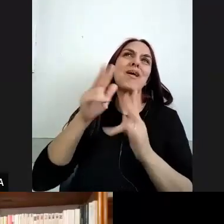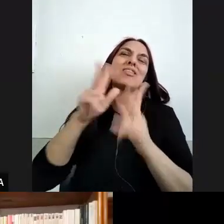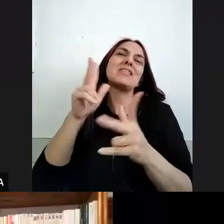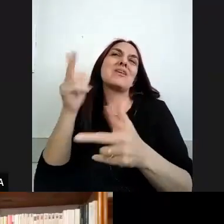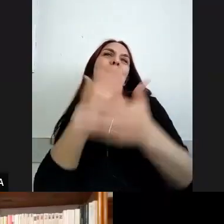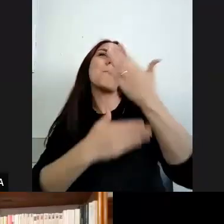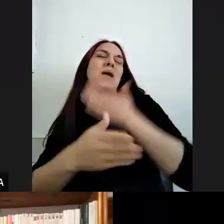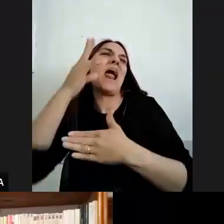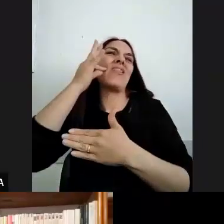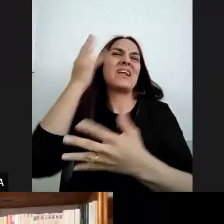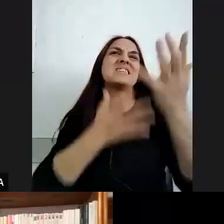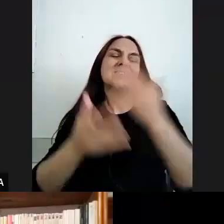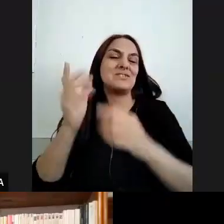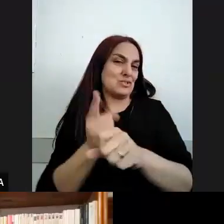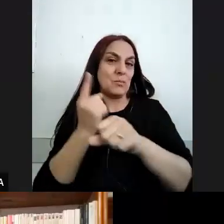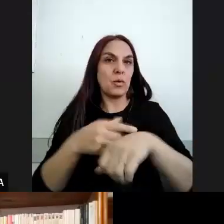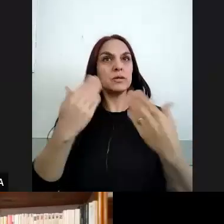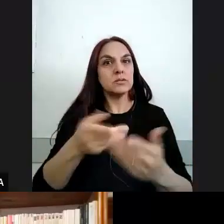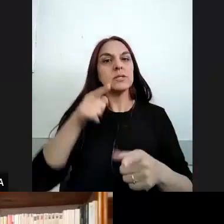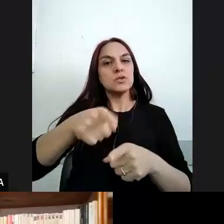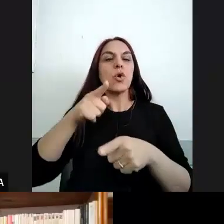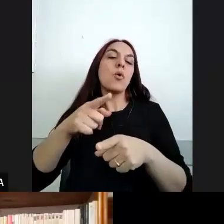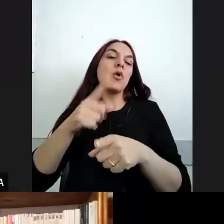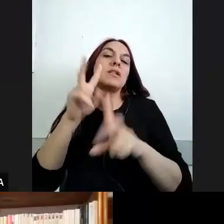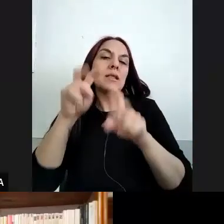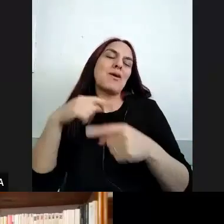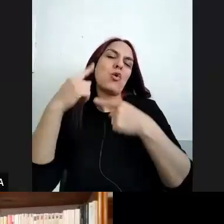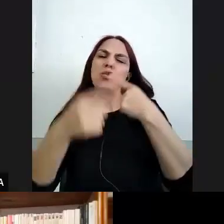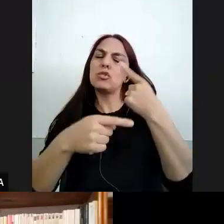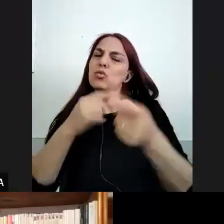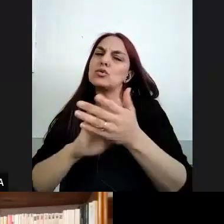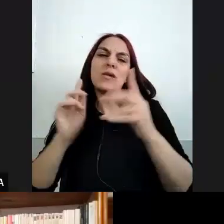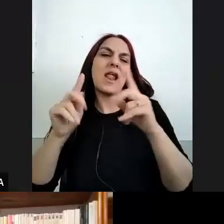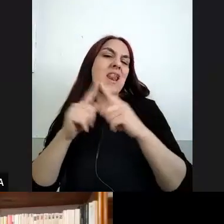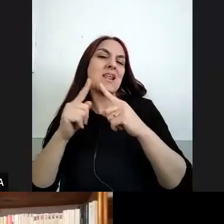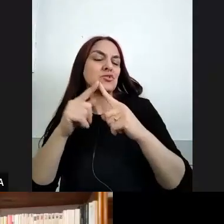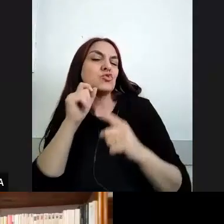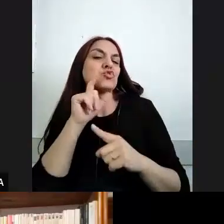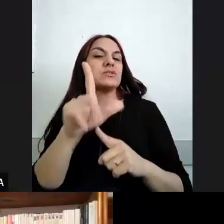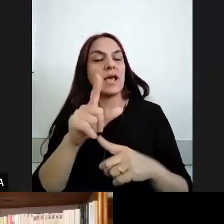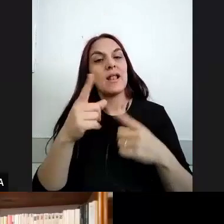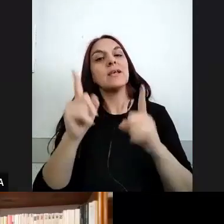entonces pensarlo como un componente que sigue operando en las relaciones sociales y que impacta en el tratamiento de las migraciones